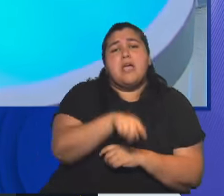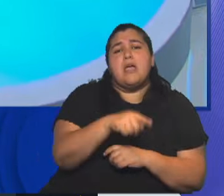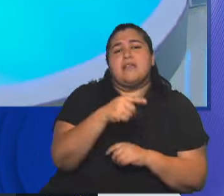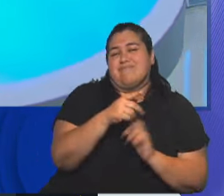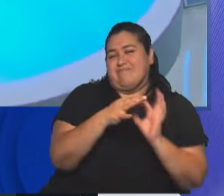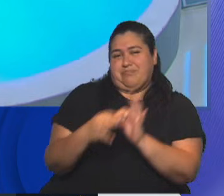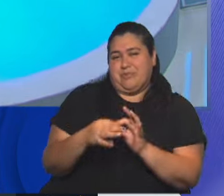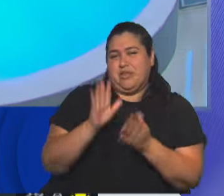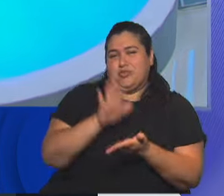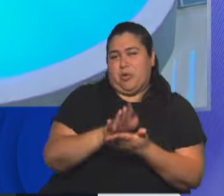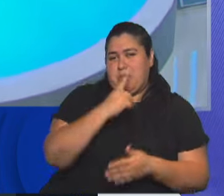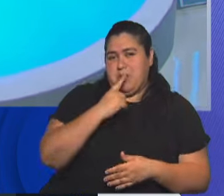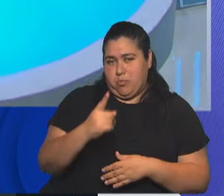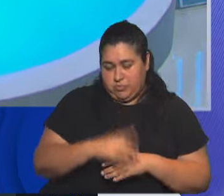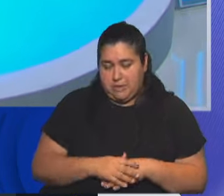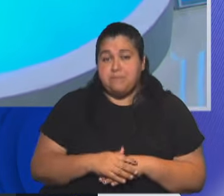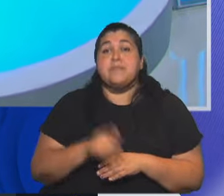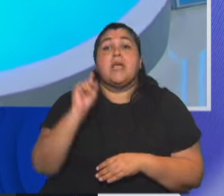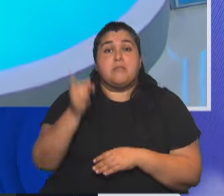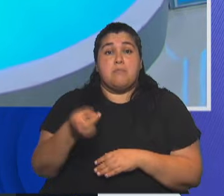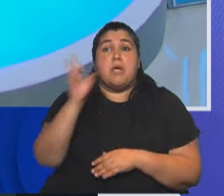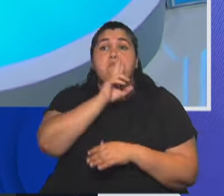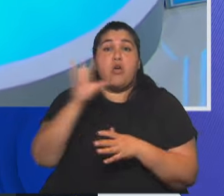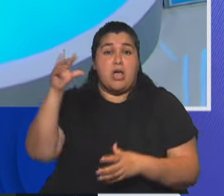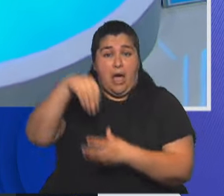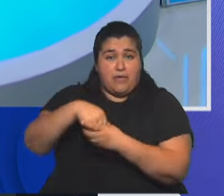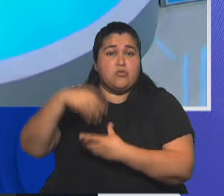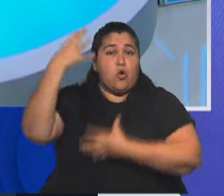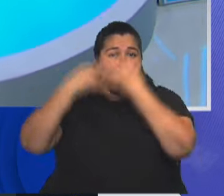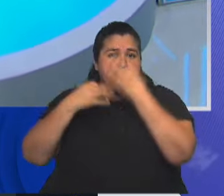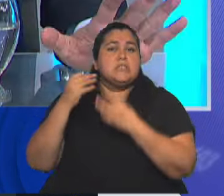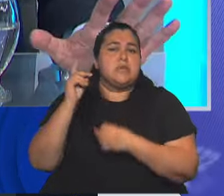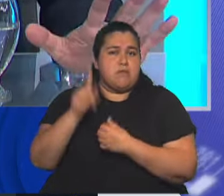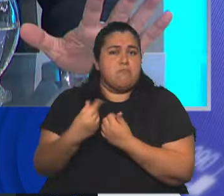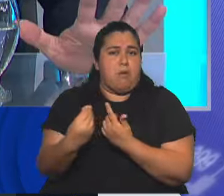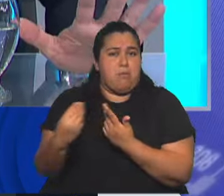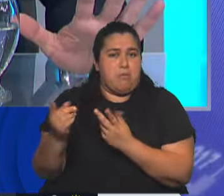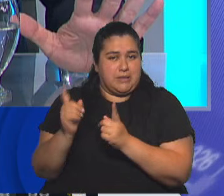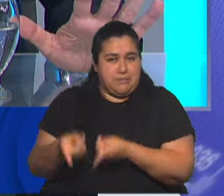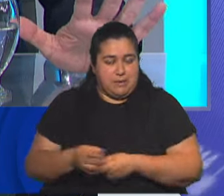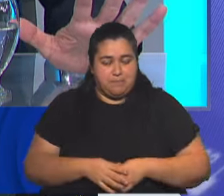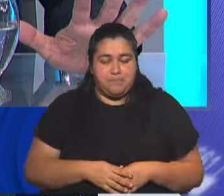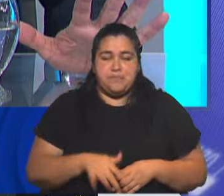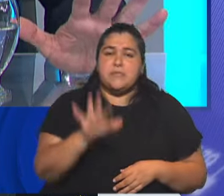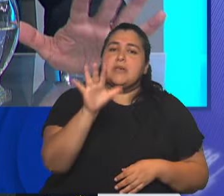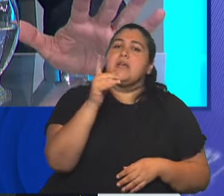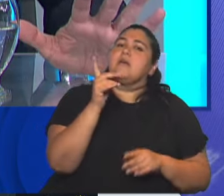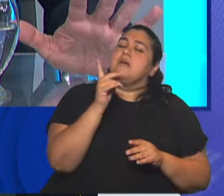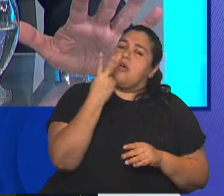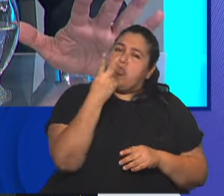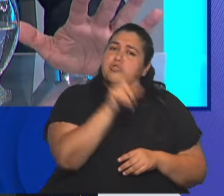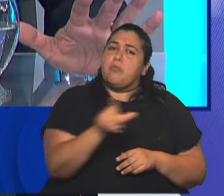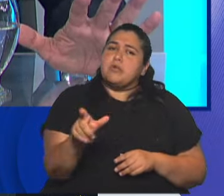pregunta, con respecto a la participación de mujeres dentro de la Corte. Los dos personas